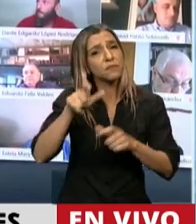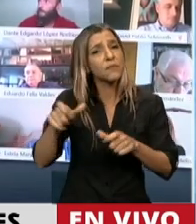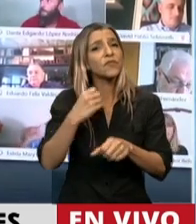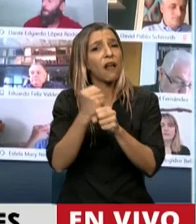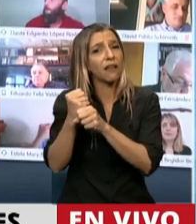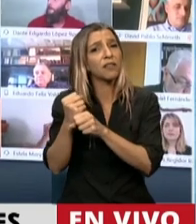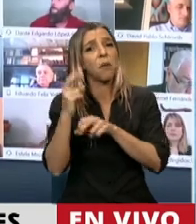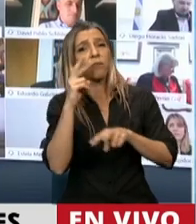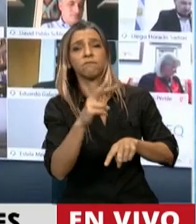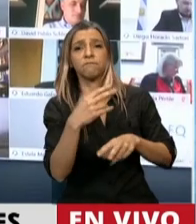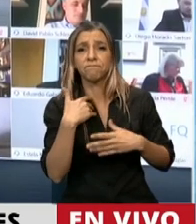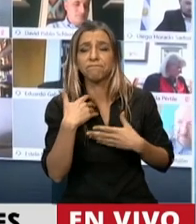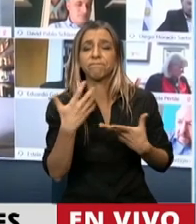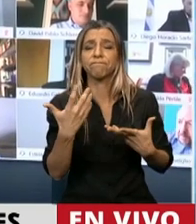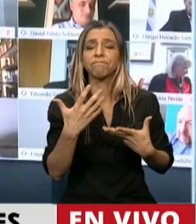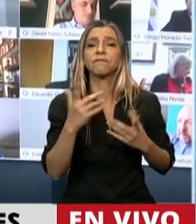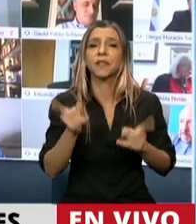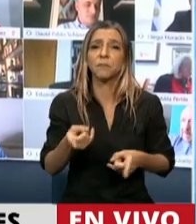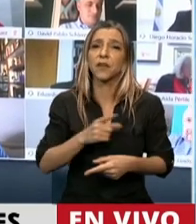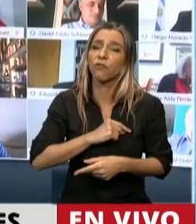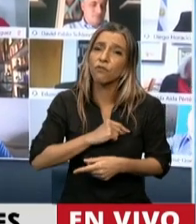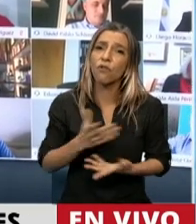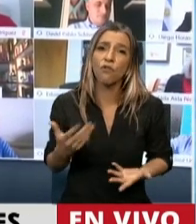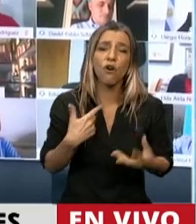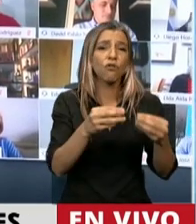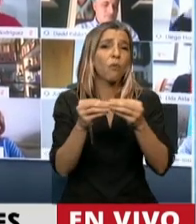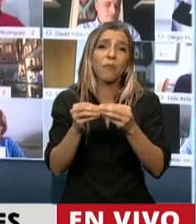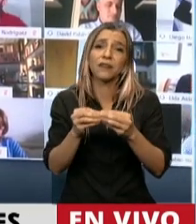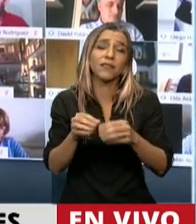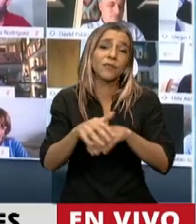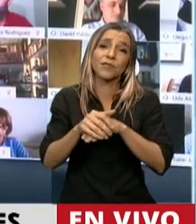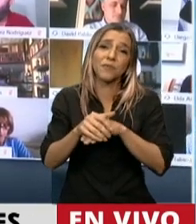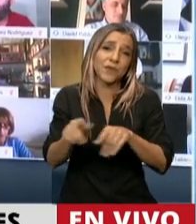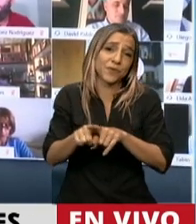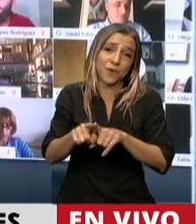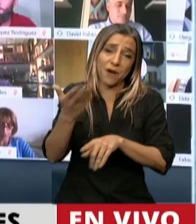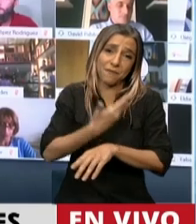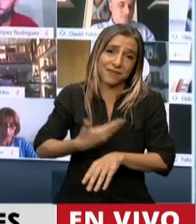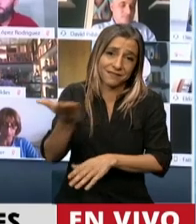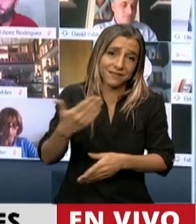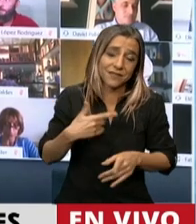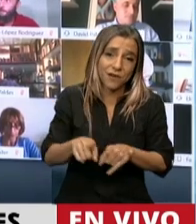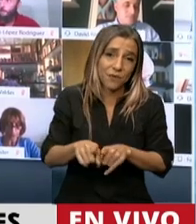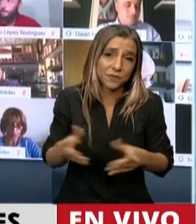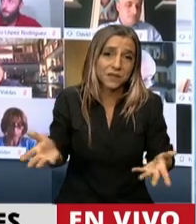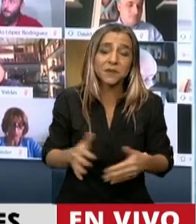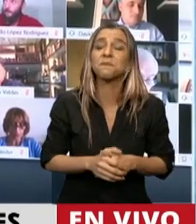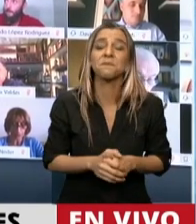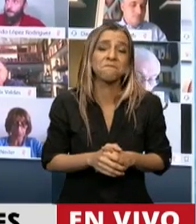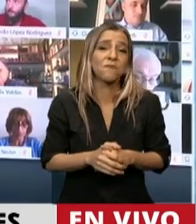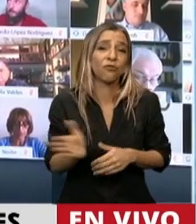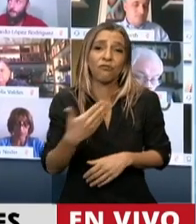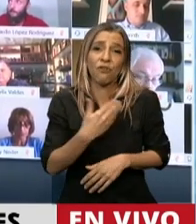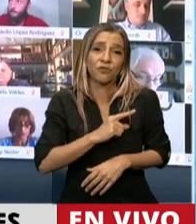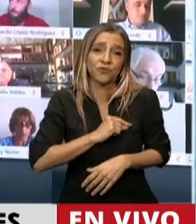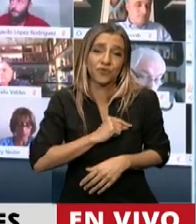y a los compañeros y amigos como usted, Presidente, que ha sido nuestro conductor Ernesto Ramón Ayala.